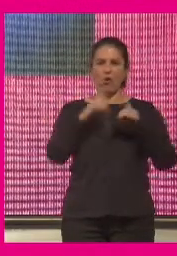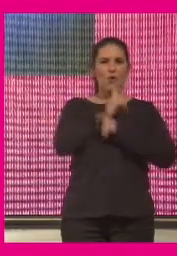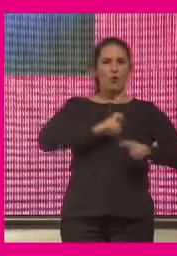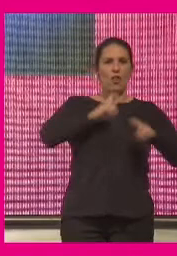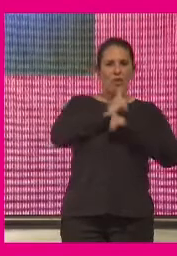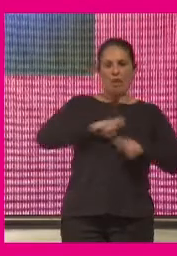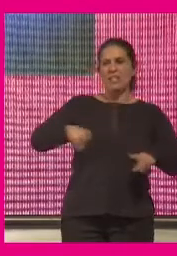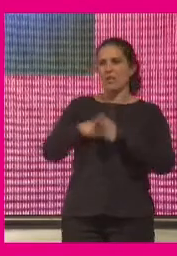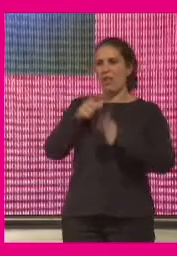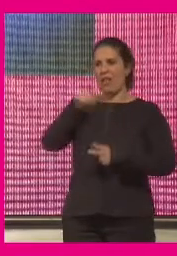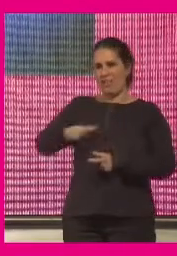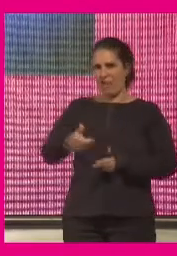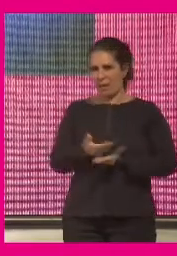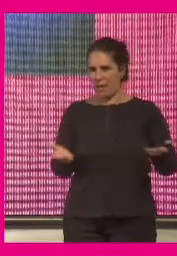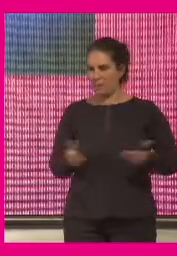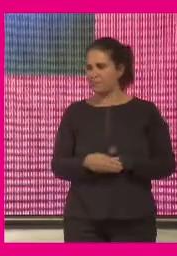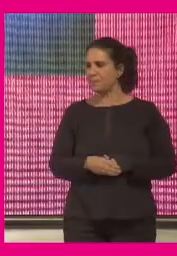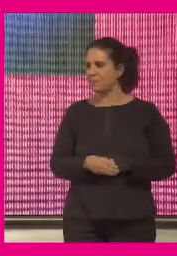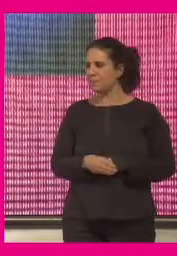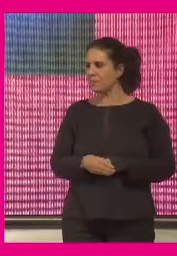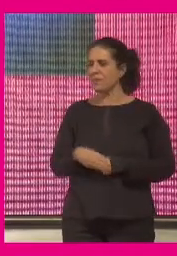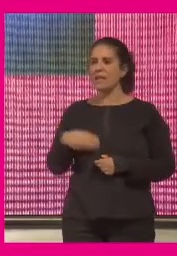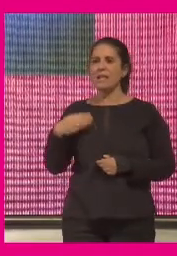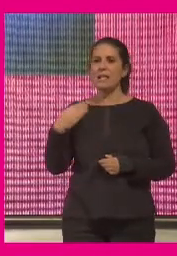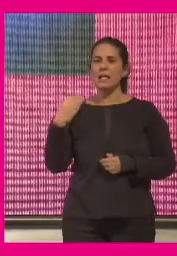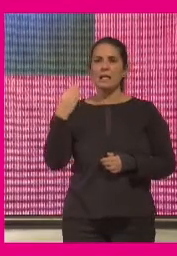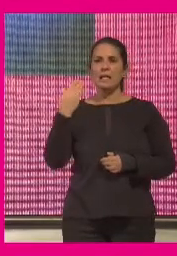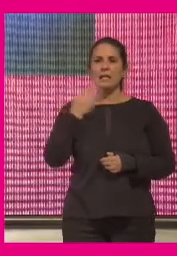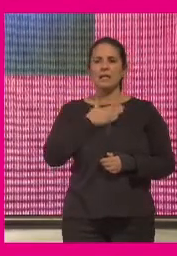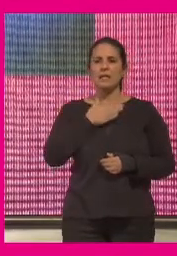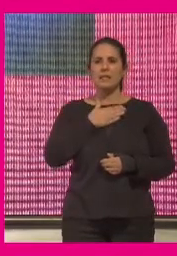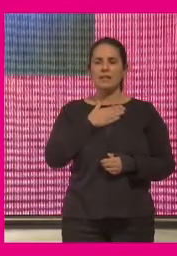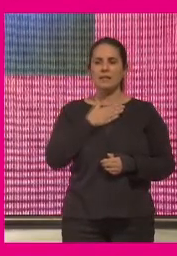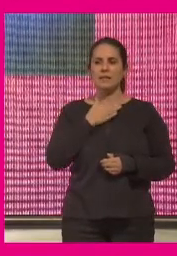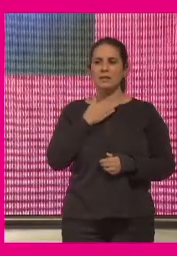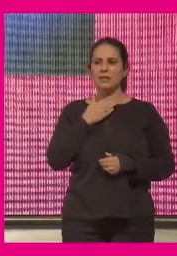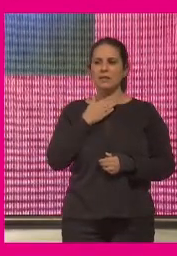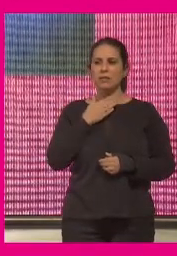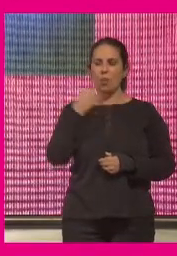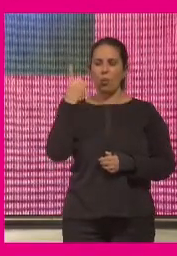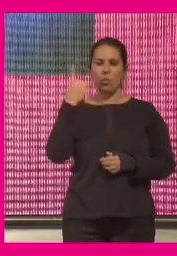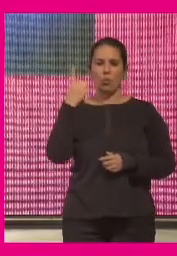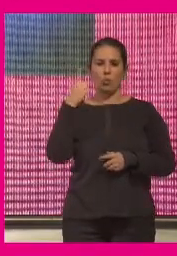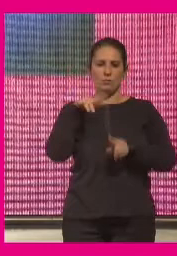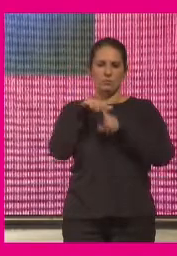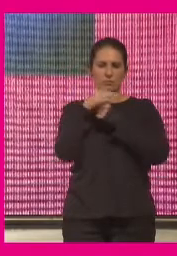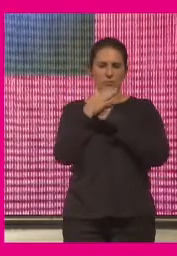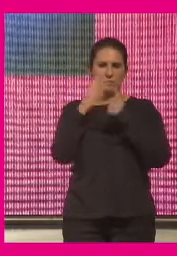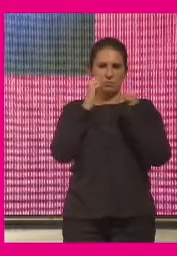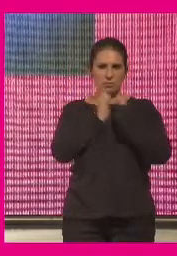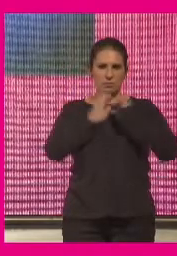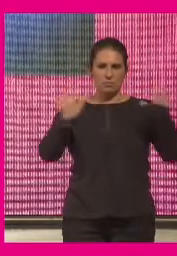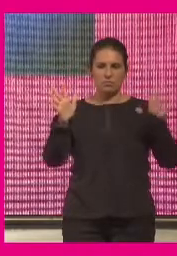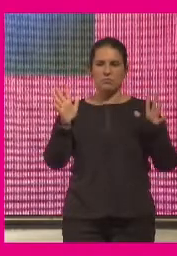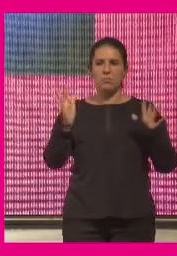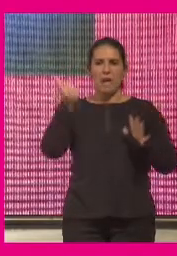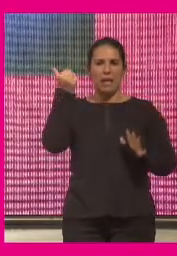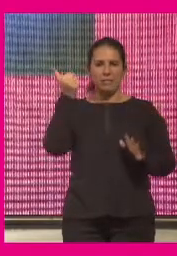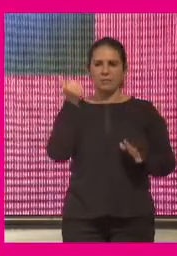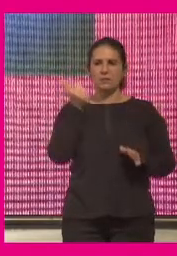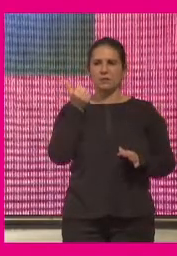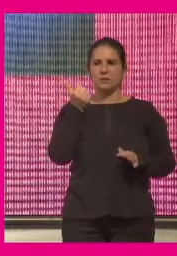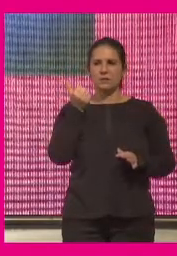fundaciones y a la sociedad civil española y acabamos de poner uno de los casos en los que se evidencia de forma más clara